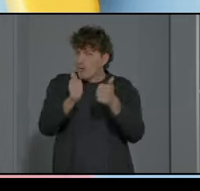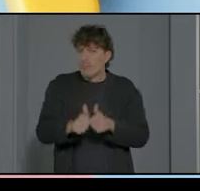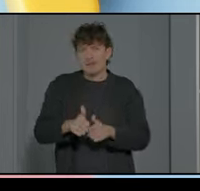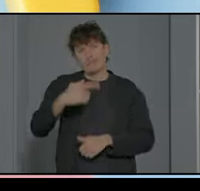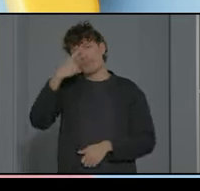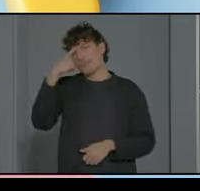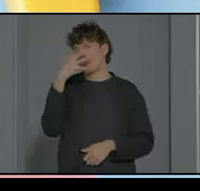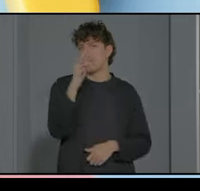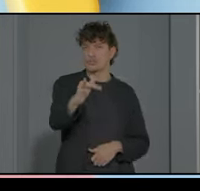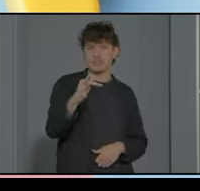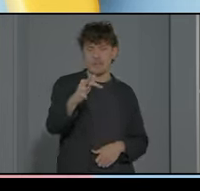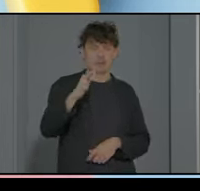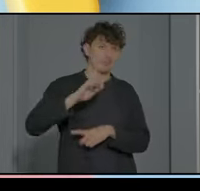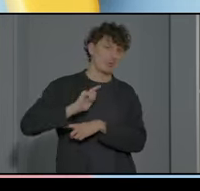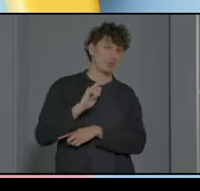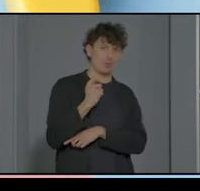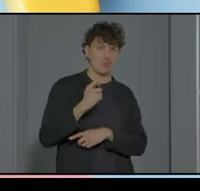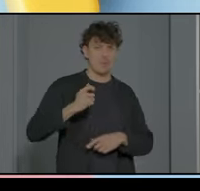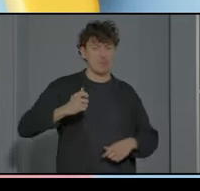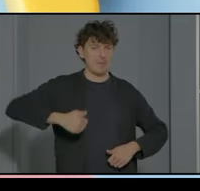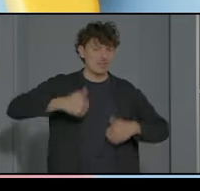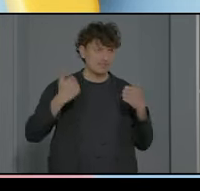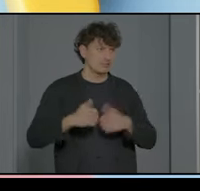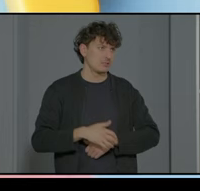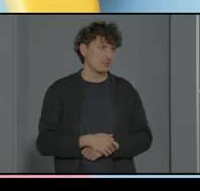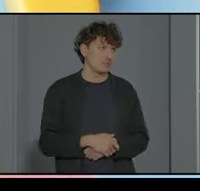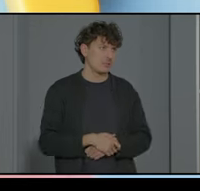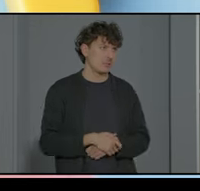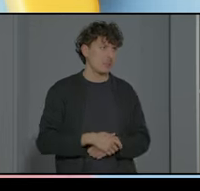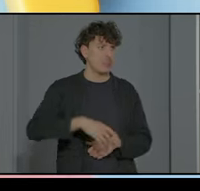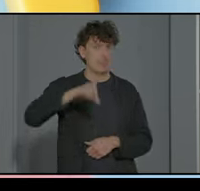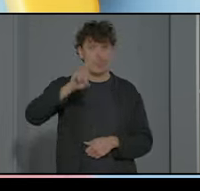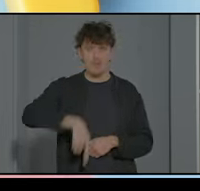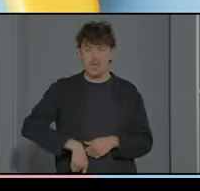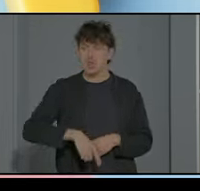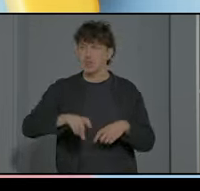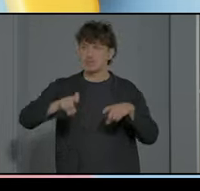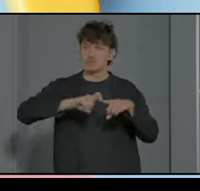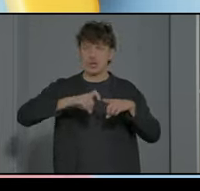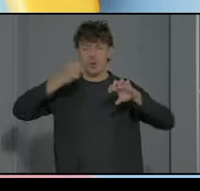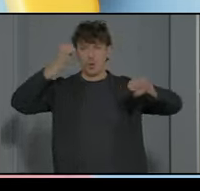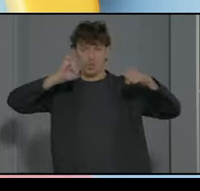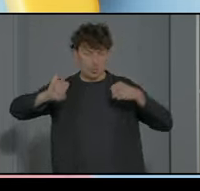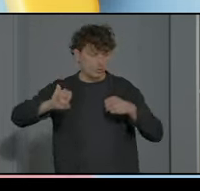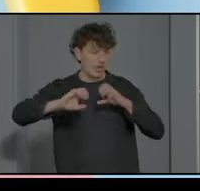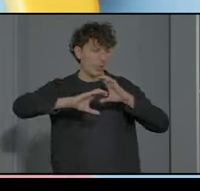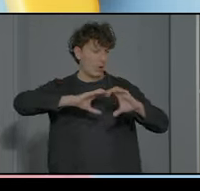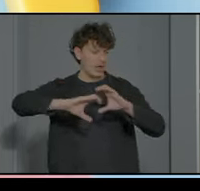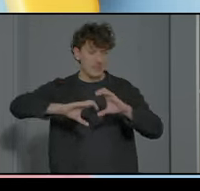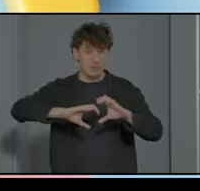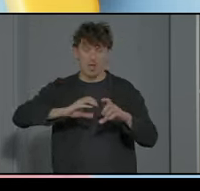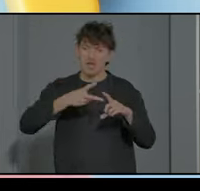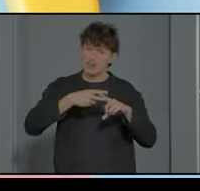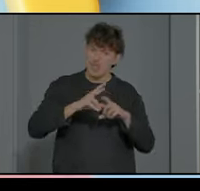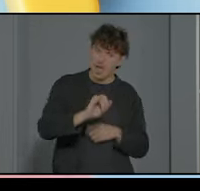y con más éxito diría yo también pues el estilo de conducta comunicativa si tiene